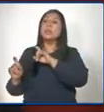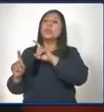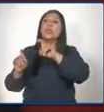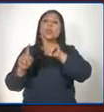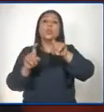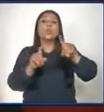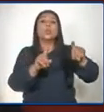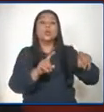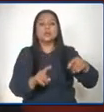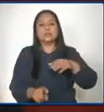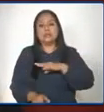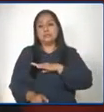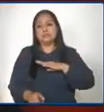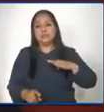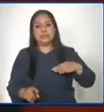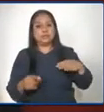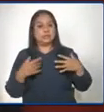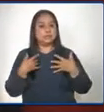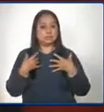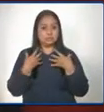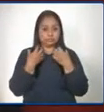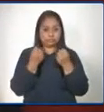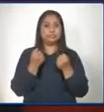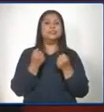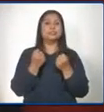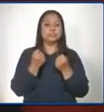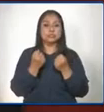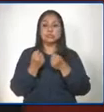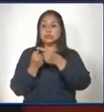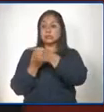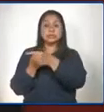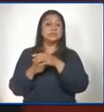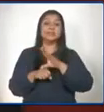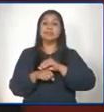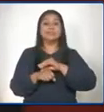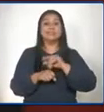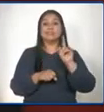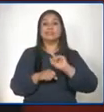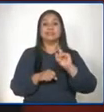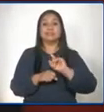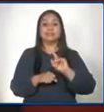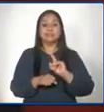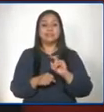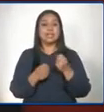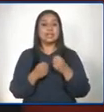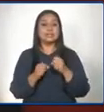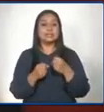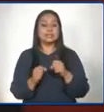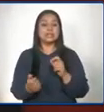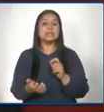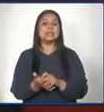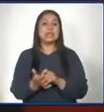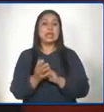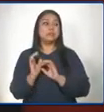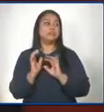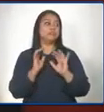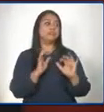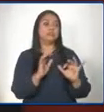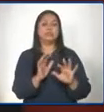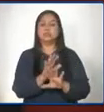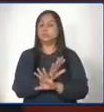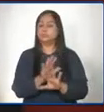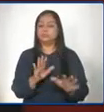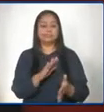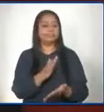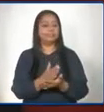y el Ministerio de Salud no nos permite en este momento poder realizar aglomeraciones y poder